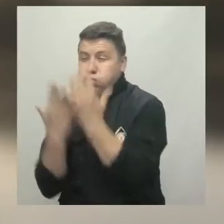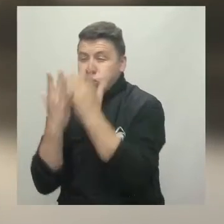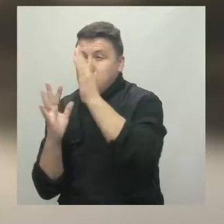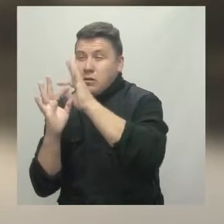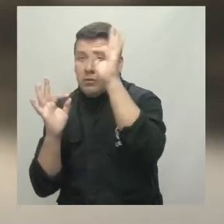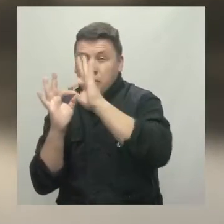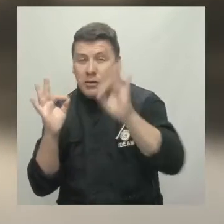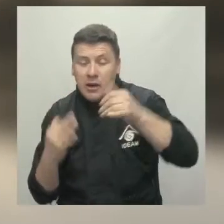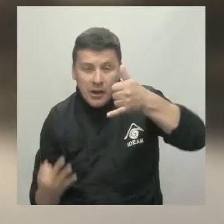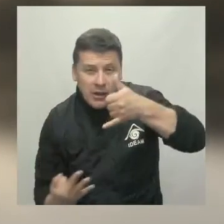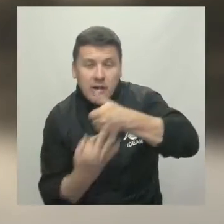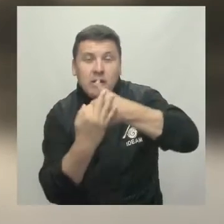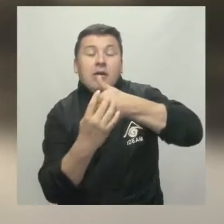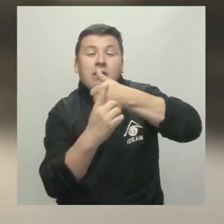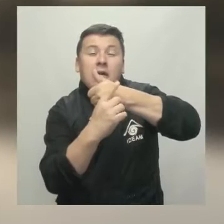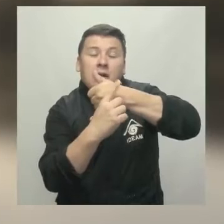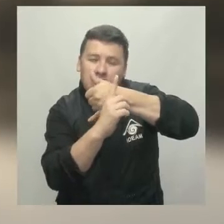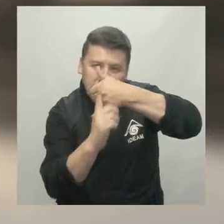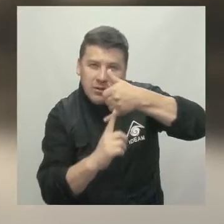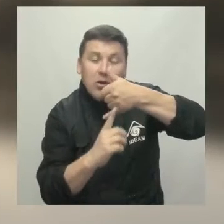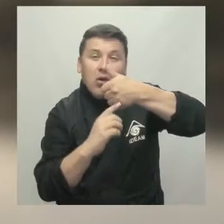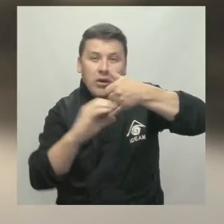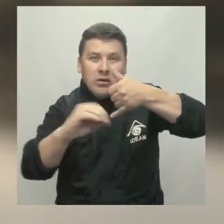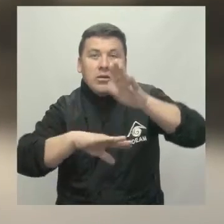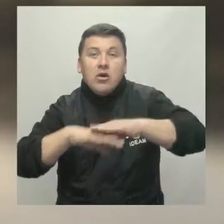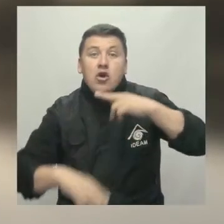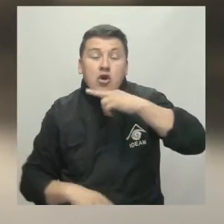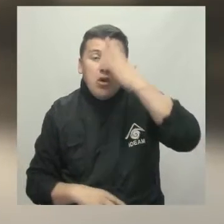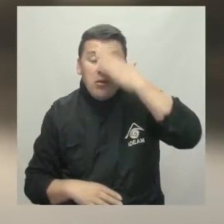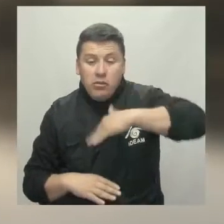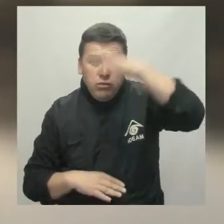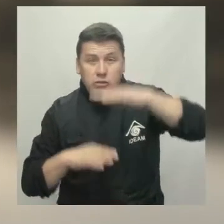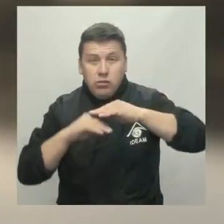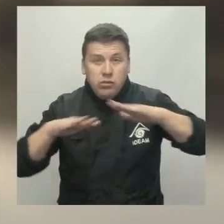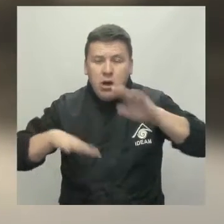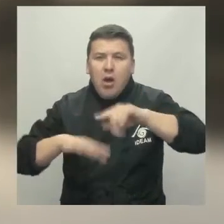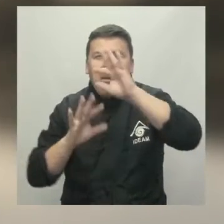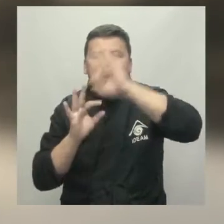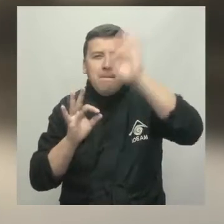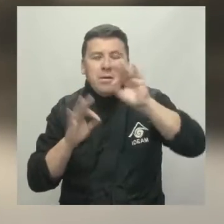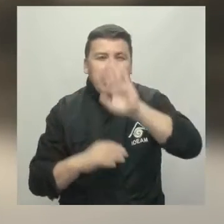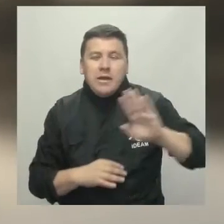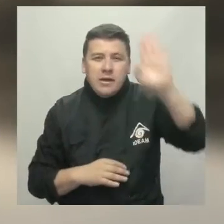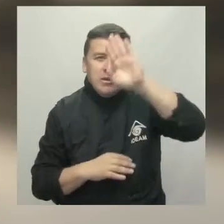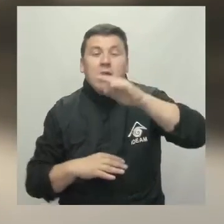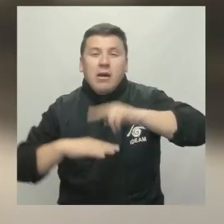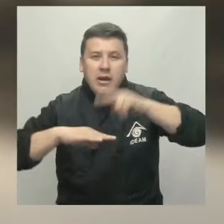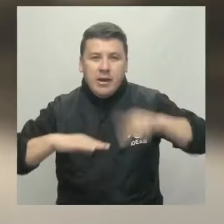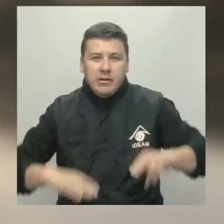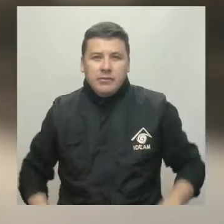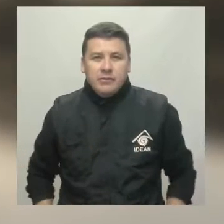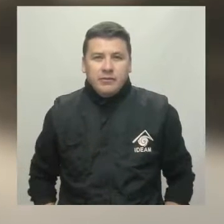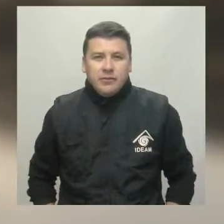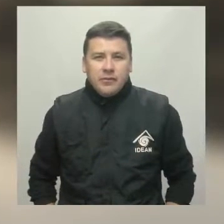Caribe, la zona andina y la Orinoquía. Alerta roja por amenaza moderada de deslizamientos de tierra en Barbacoas, Nariño. Y